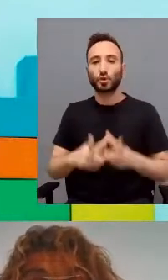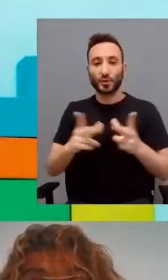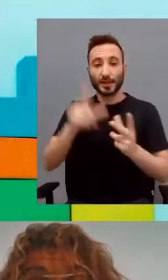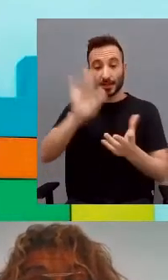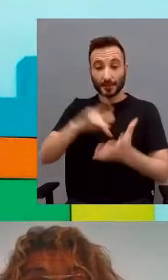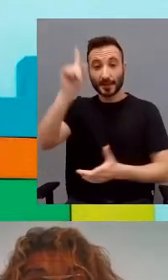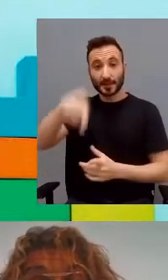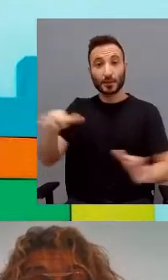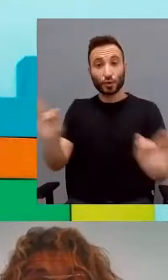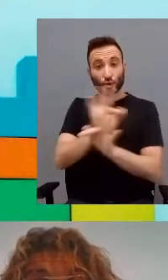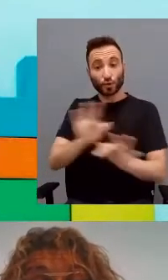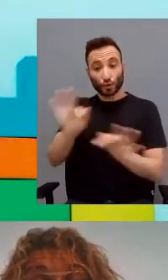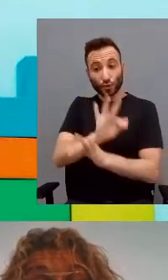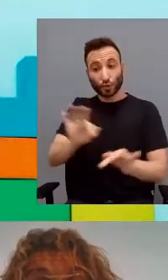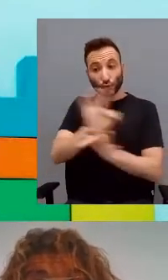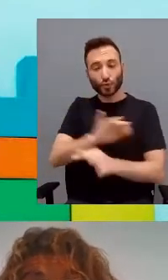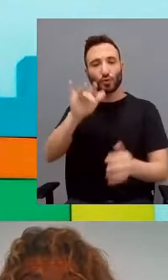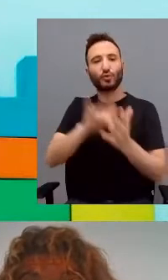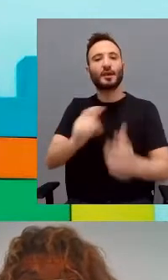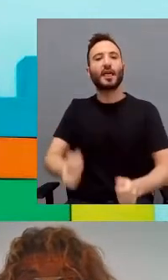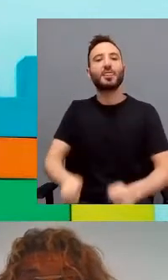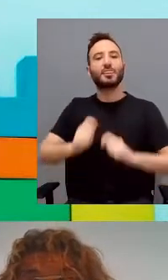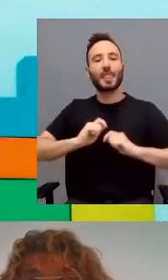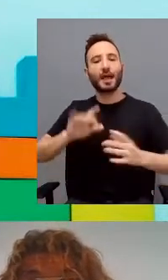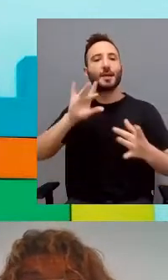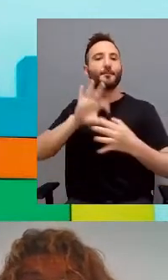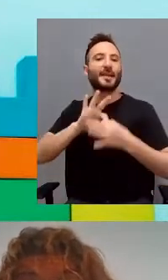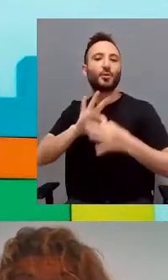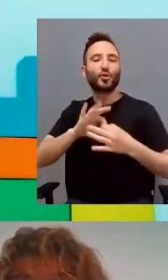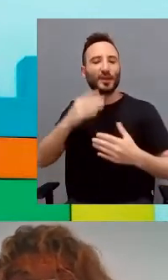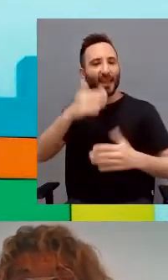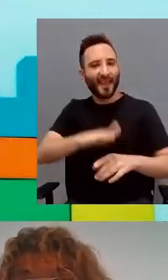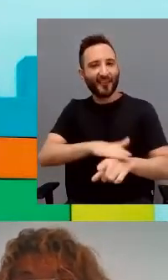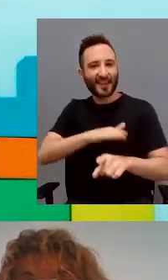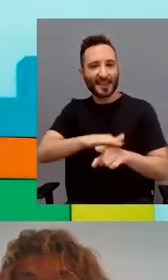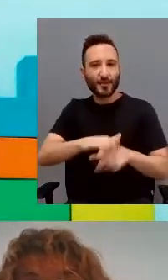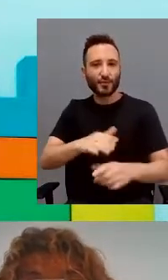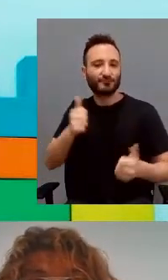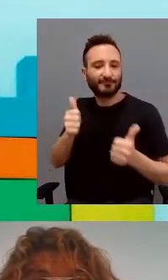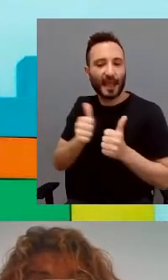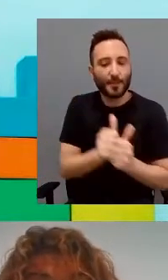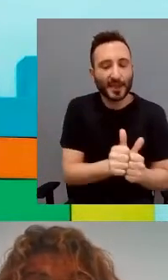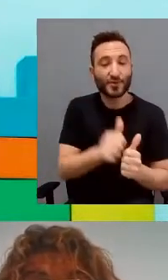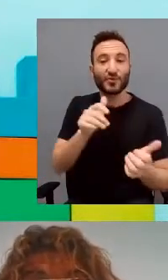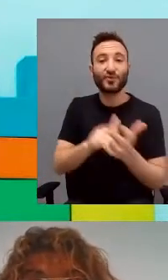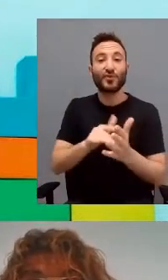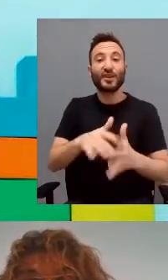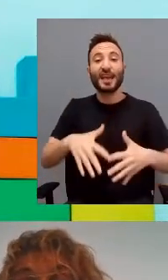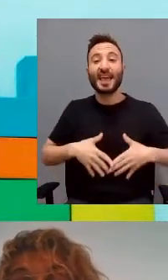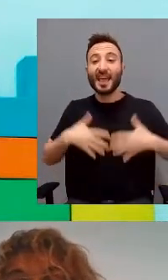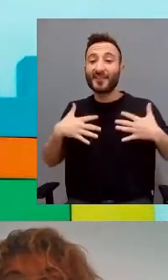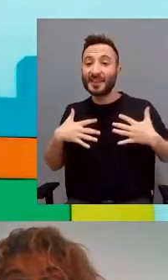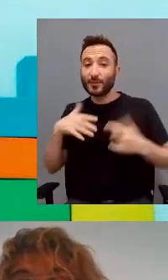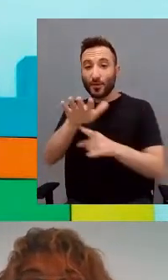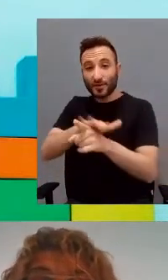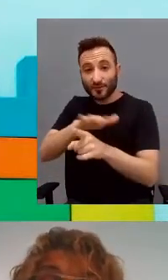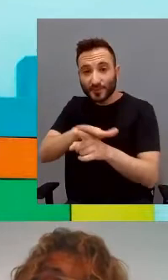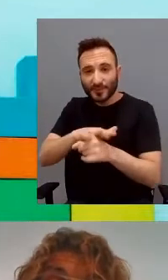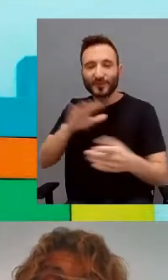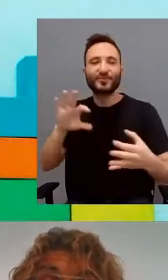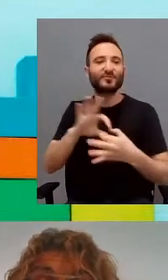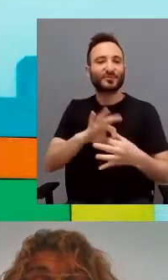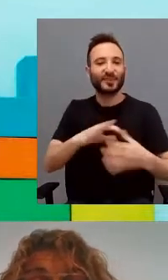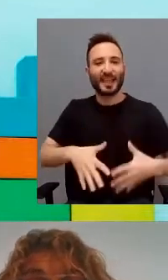de turnos permiten el desarrollo de vínculos afectivos, el apego. Los procesos afectivos son inseparables de los cognitivos, están